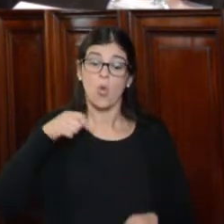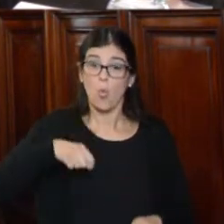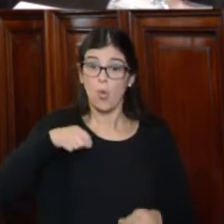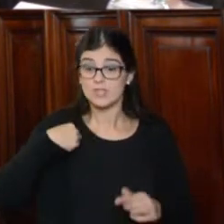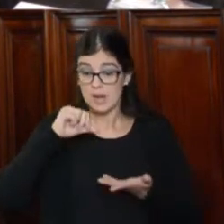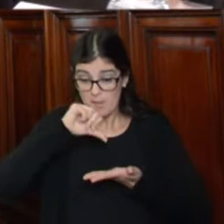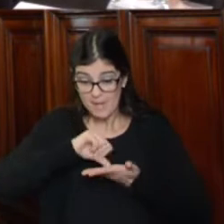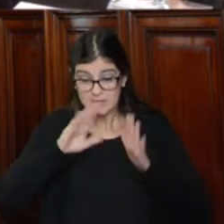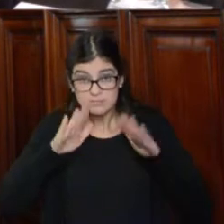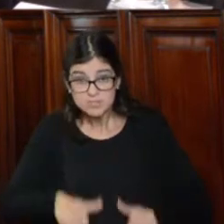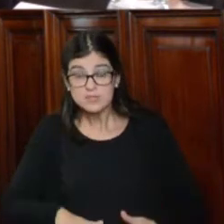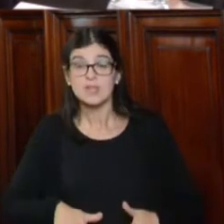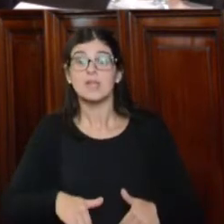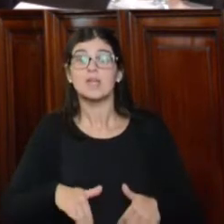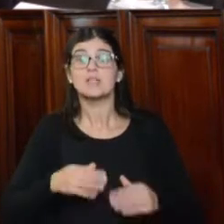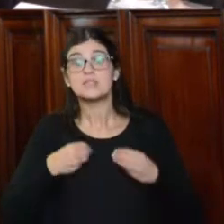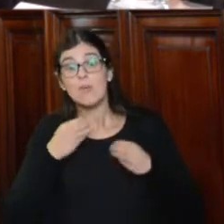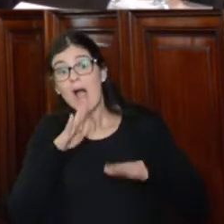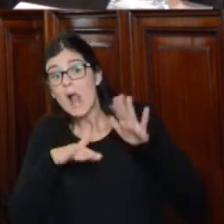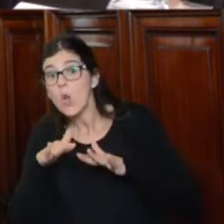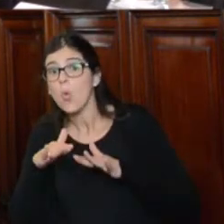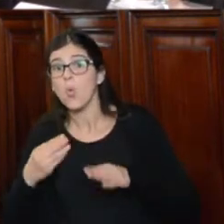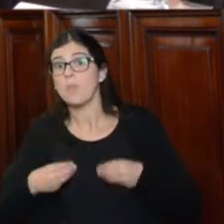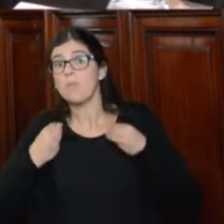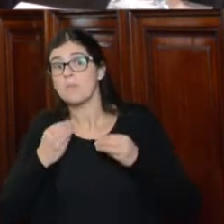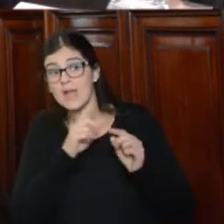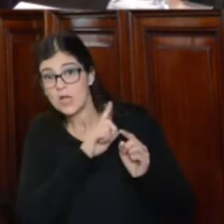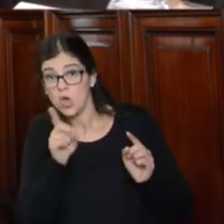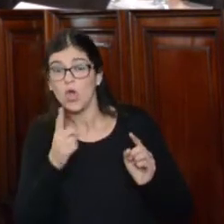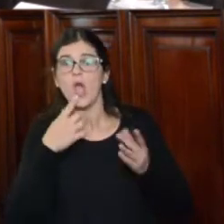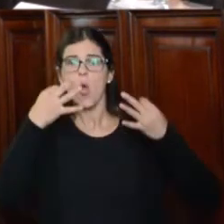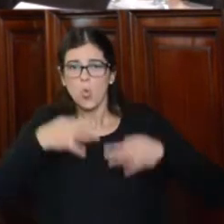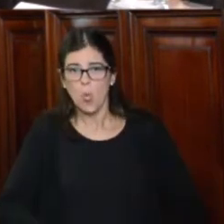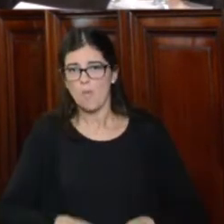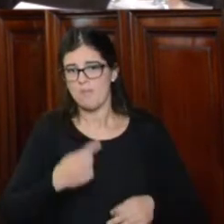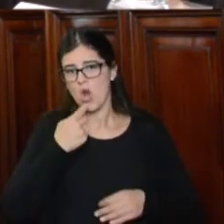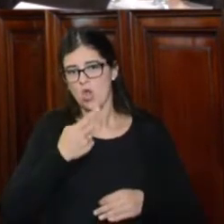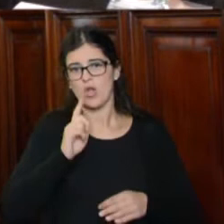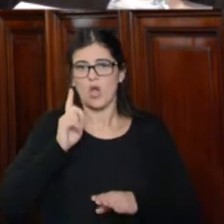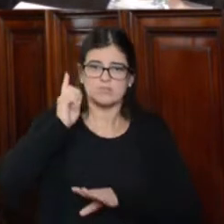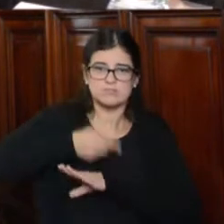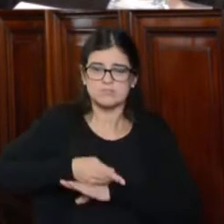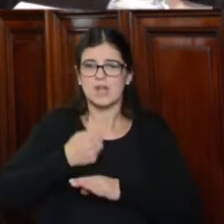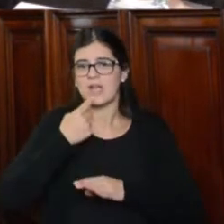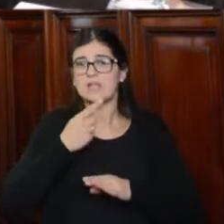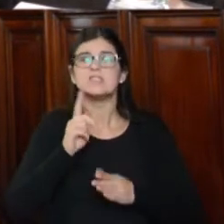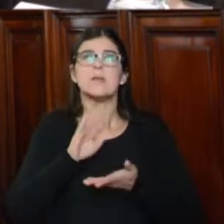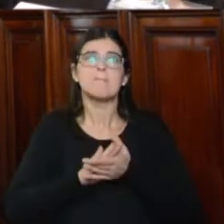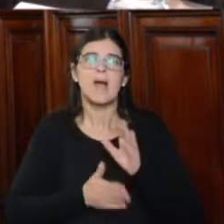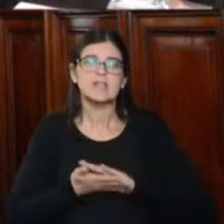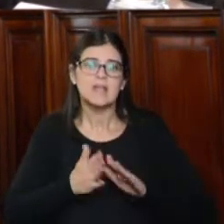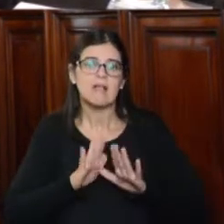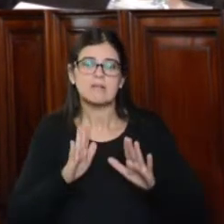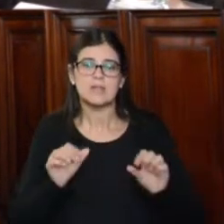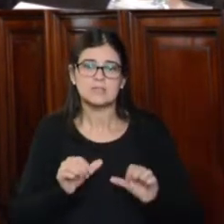nuestro país, y salvo muy contadas excepciones, cumplen acabadamente con su misión en forma imparcial, sin